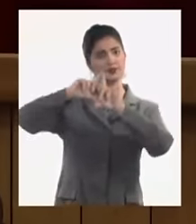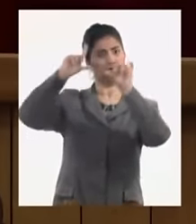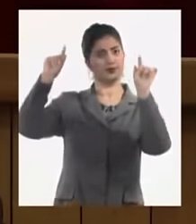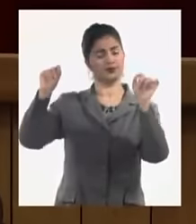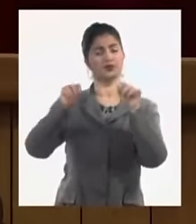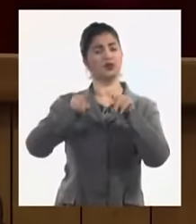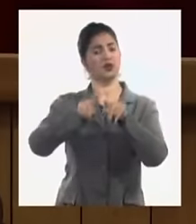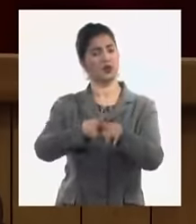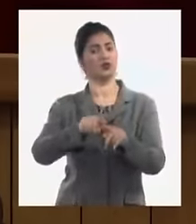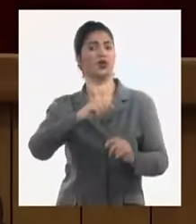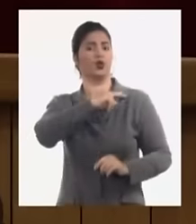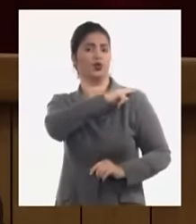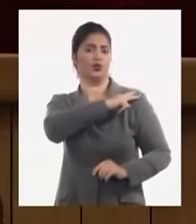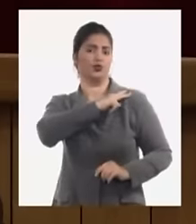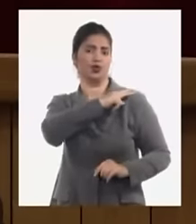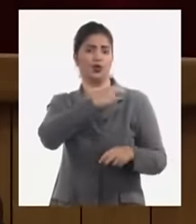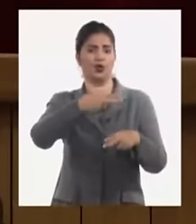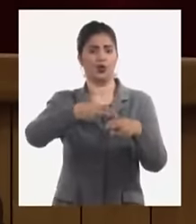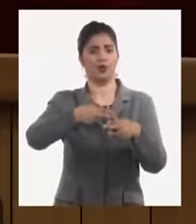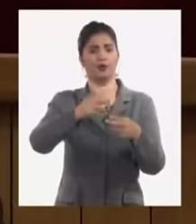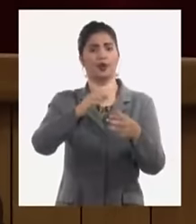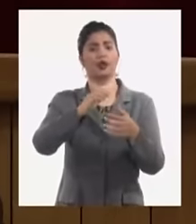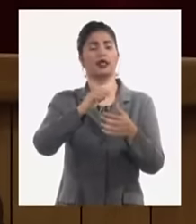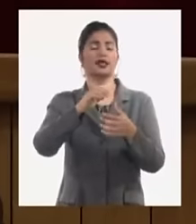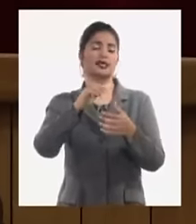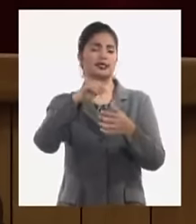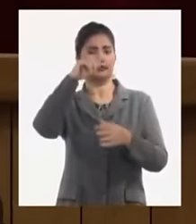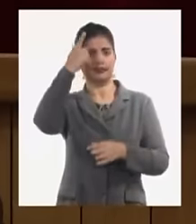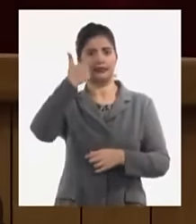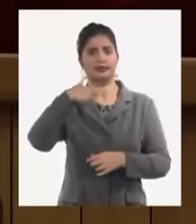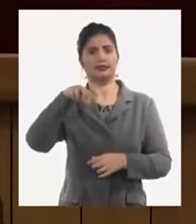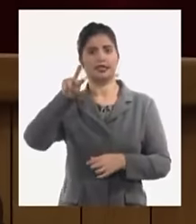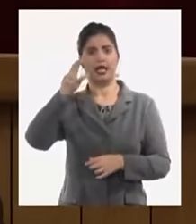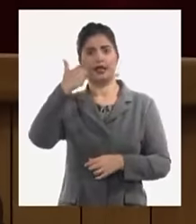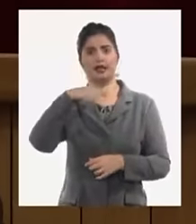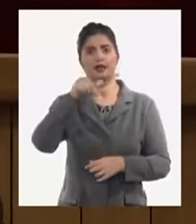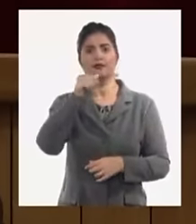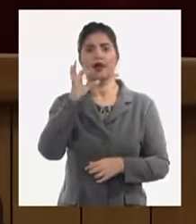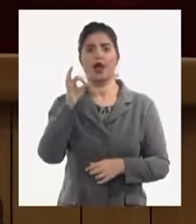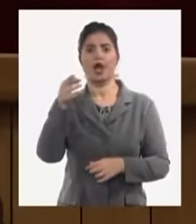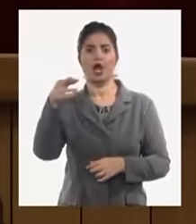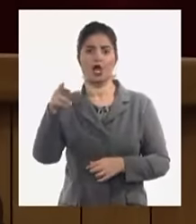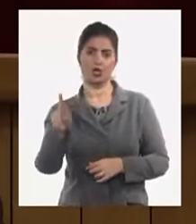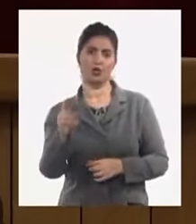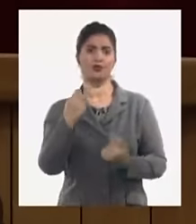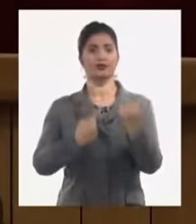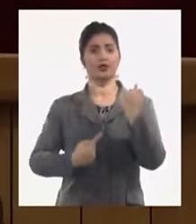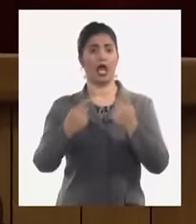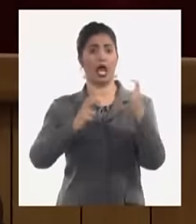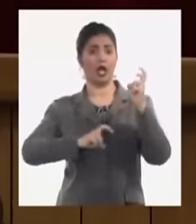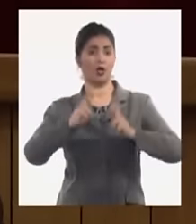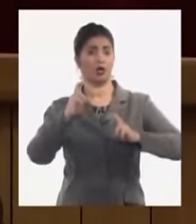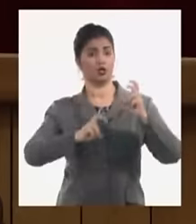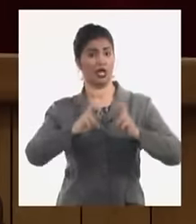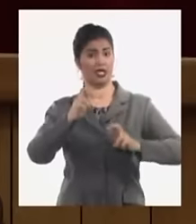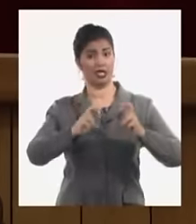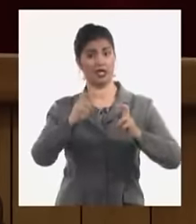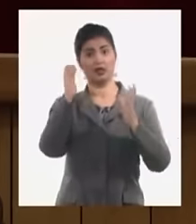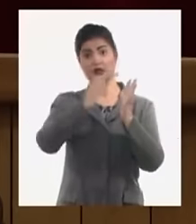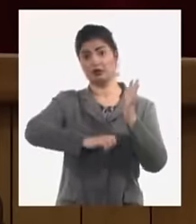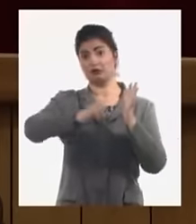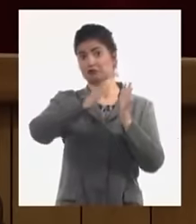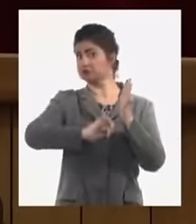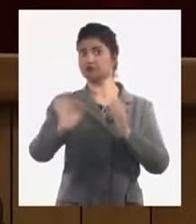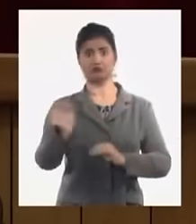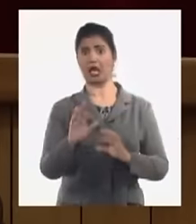topado que talleres y almacenes ni se alquilaron se dieron incomodado ni cobraron por eso